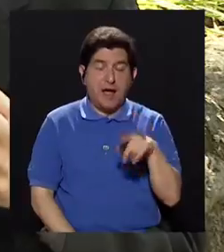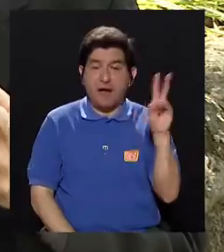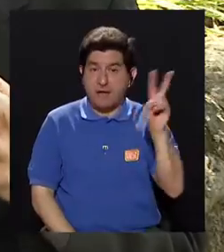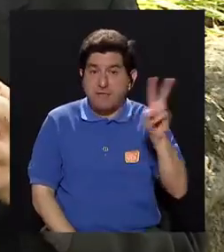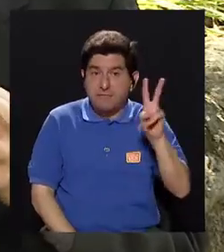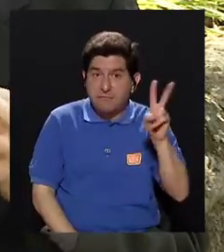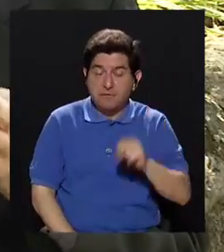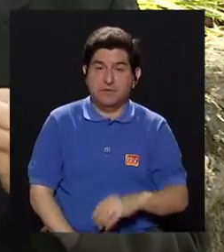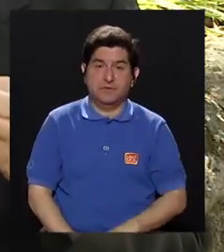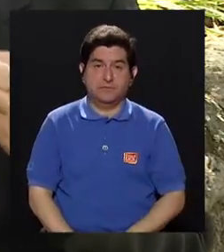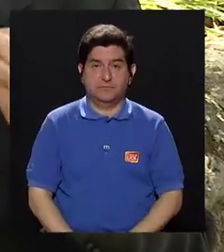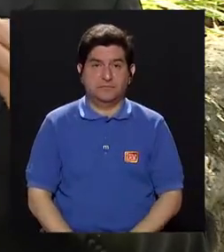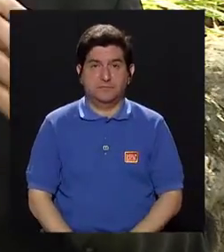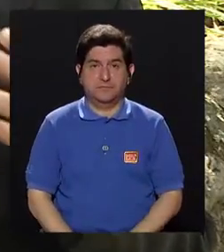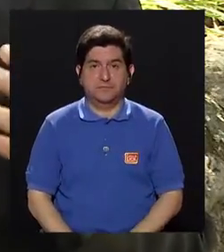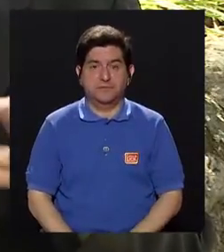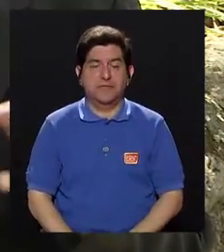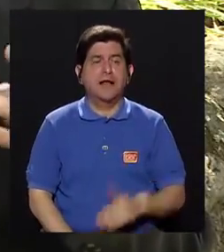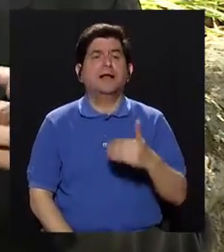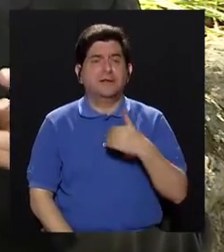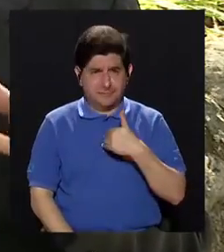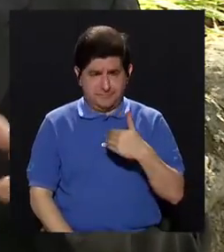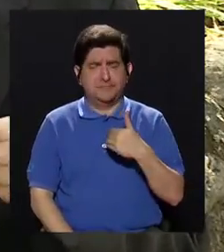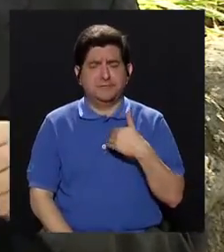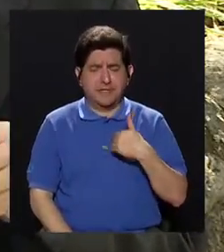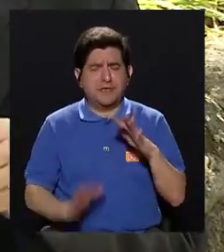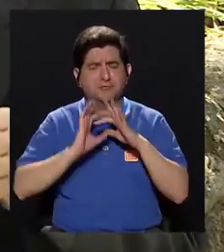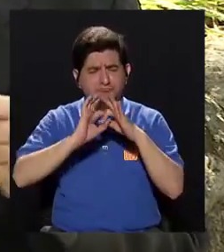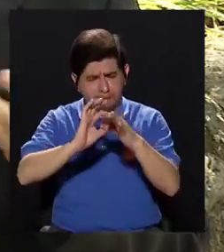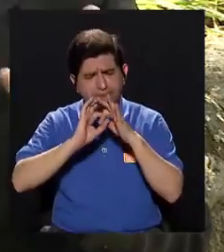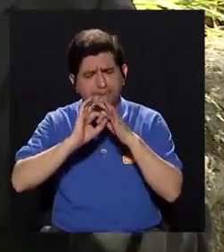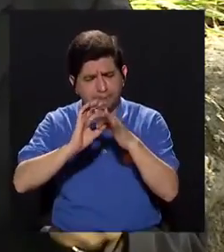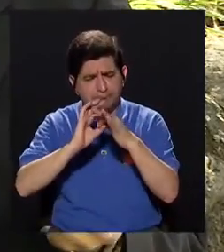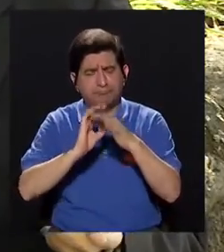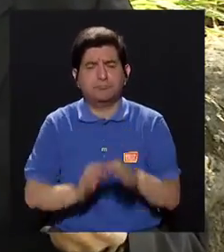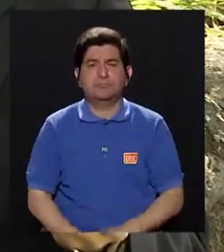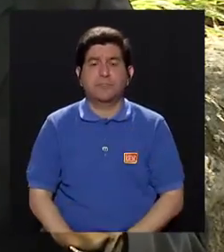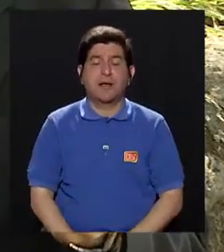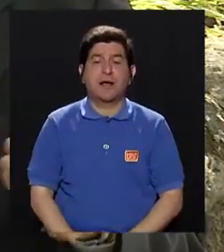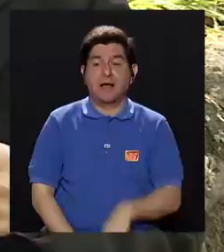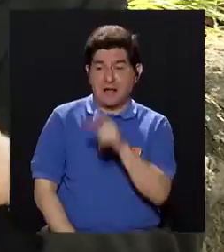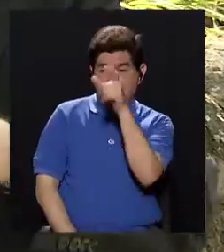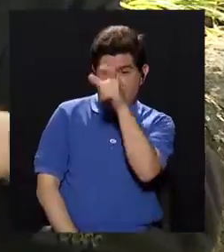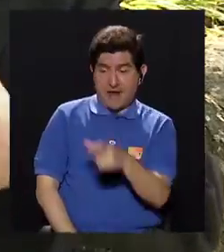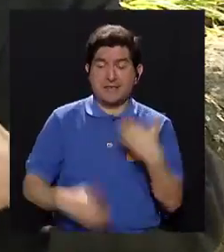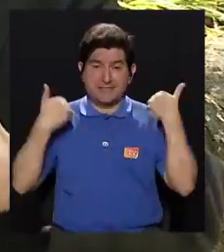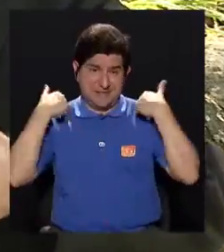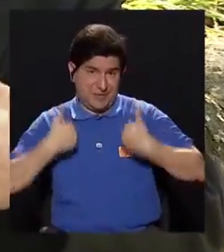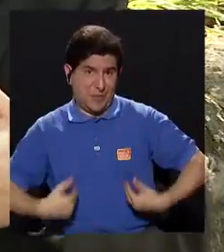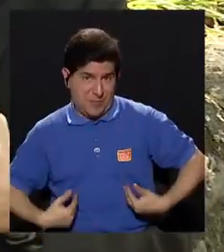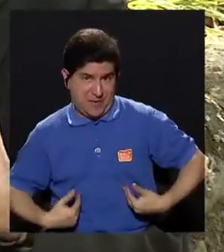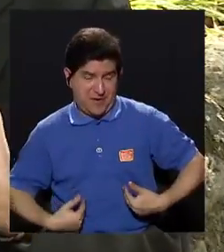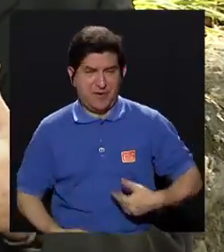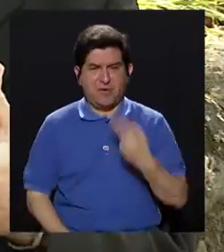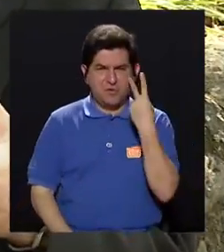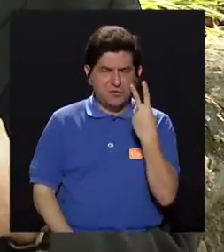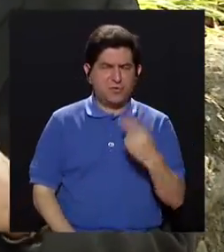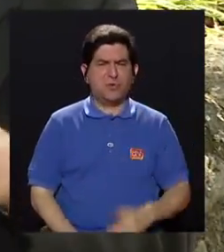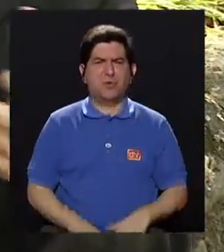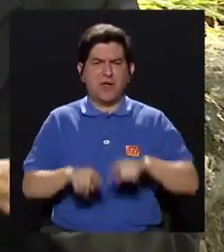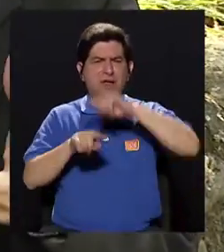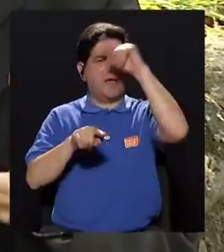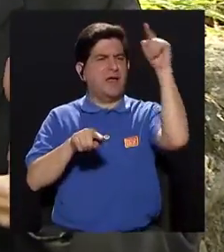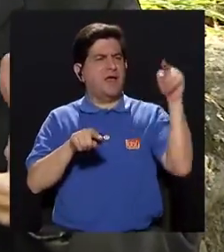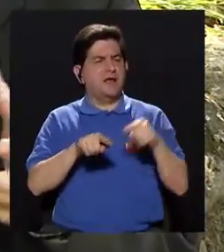tienen gran afinidad también por el ser humano. En realidad, digamos, si uno ve el ciclo ancestral de